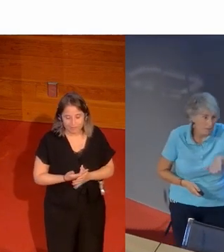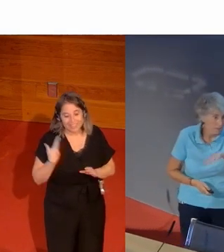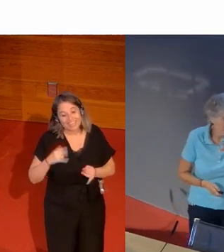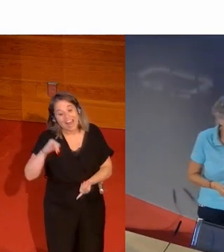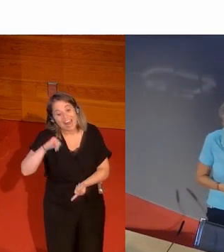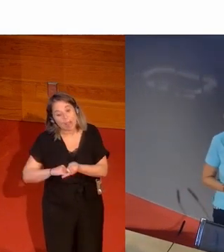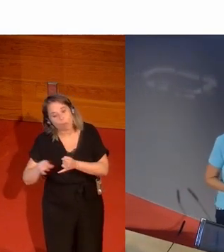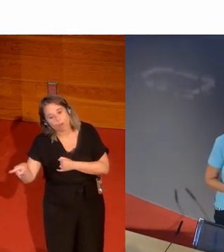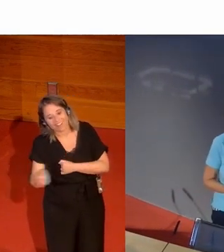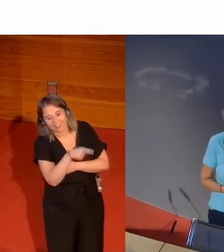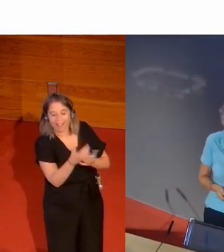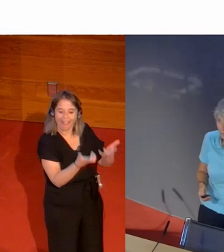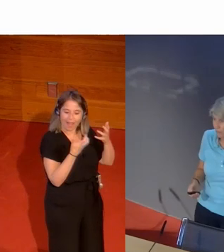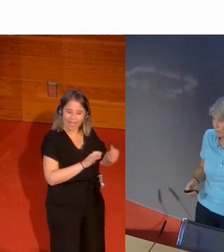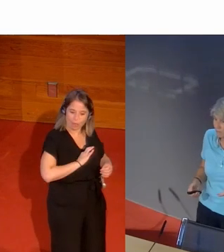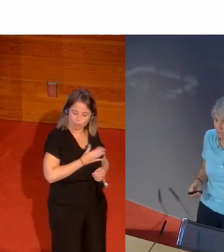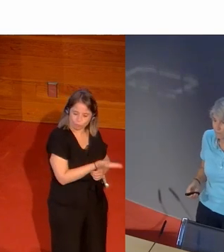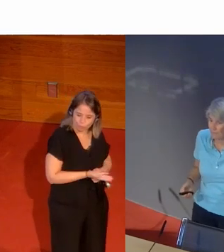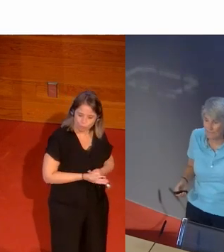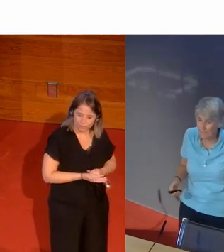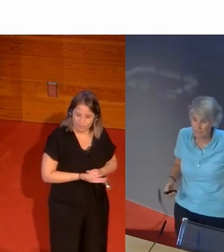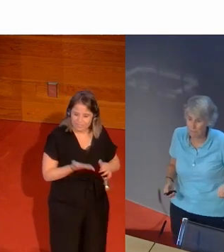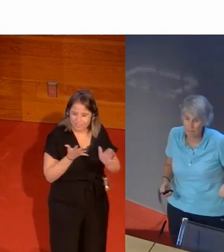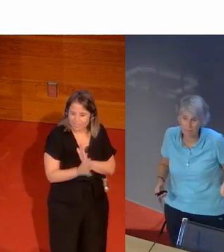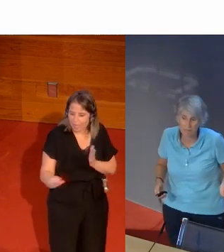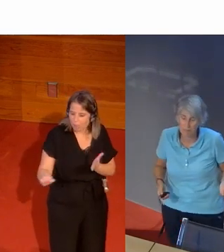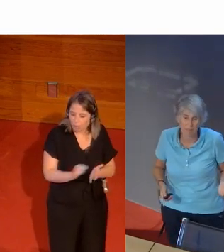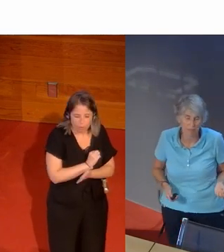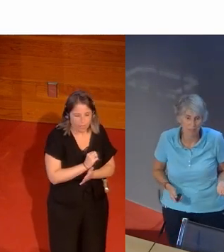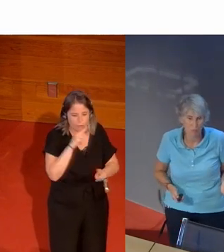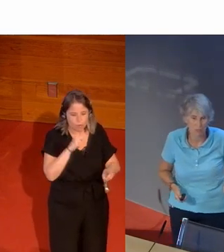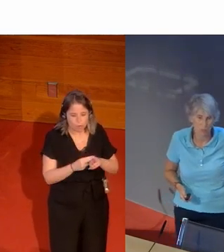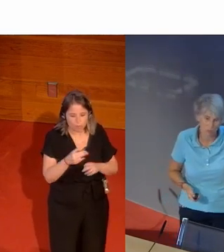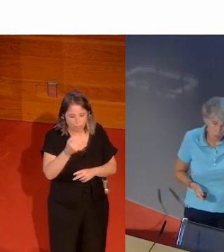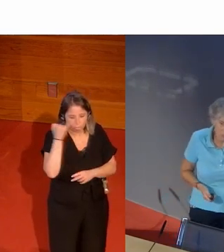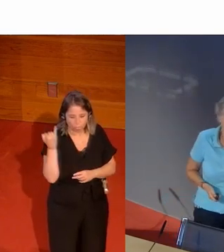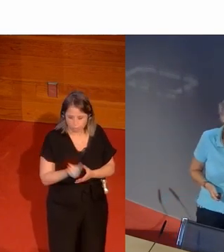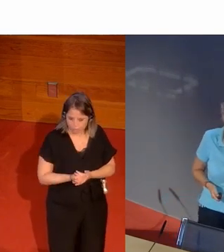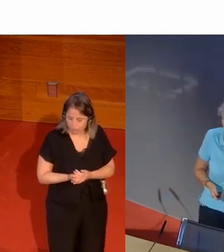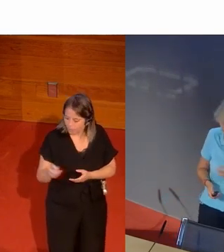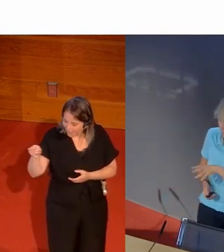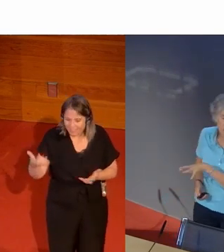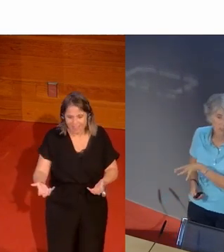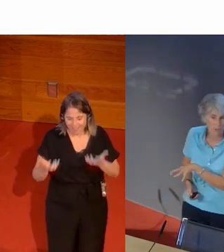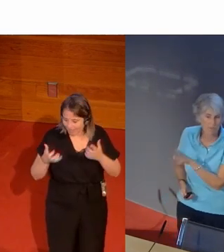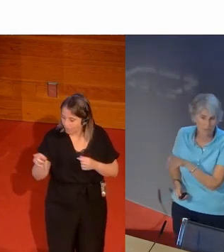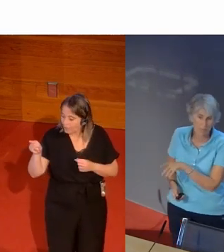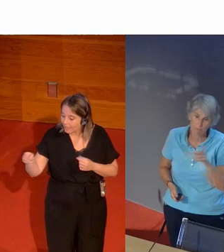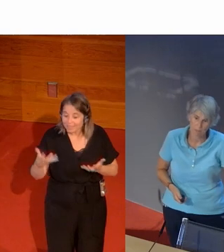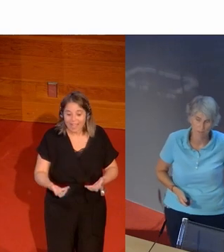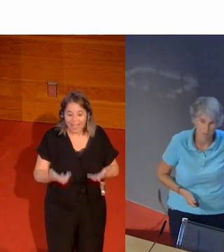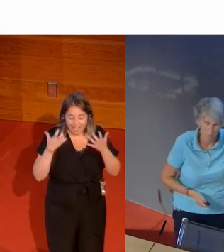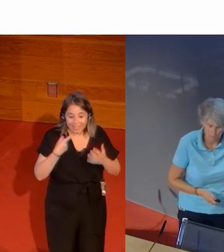de de de borrar de de de de que hagan desaparecer a las mujeres cuando son ellas por cierto que esta es la que